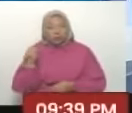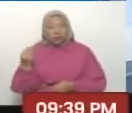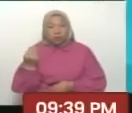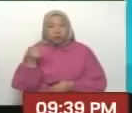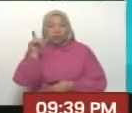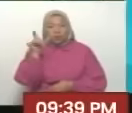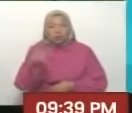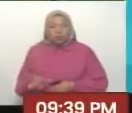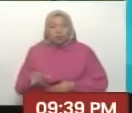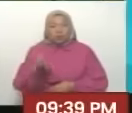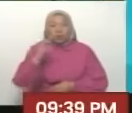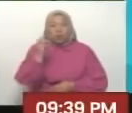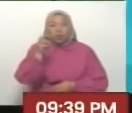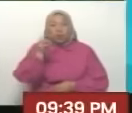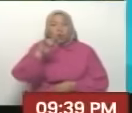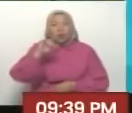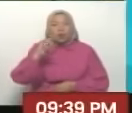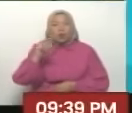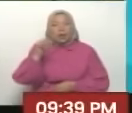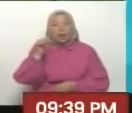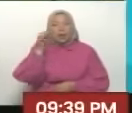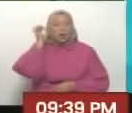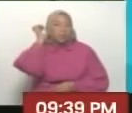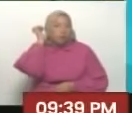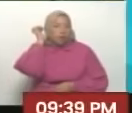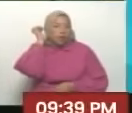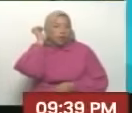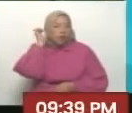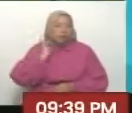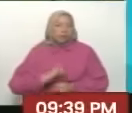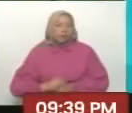joven Oriana Vargas. Adelante, muchachos.